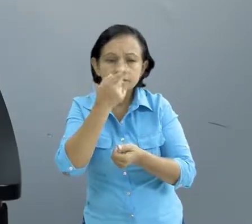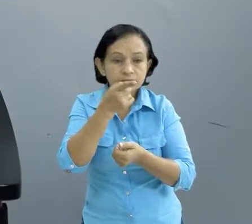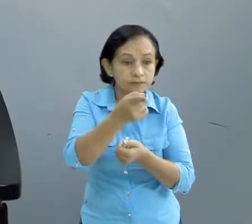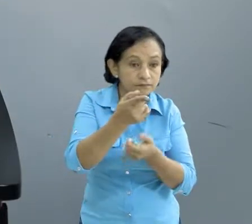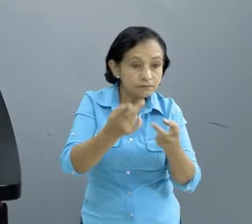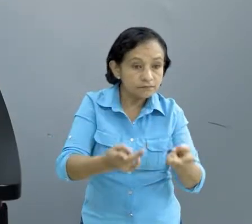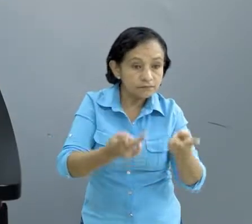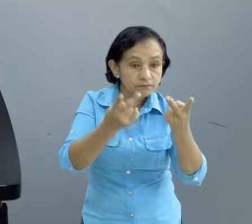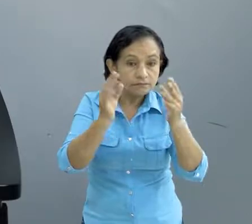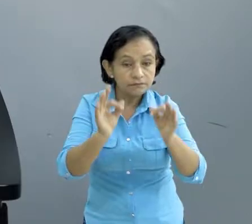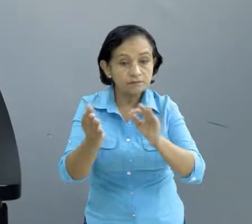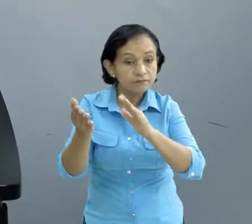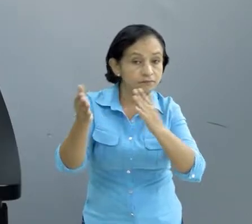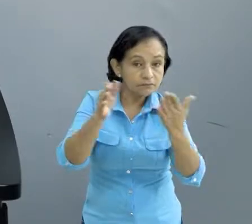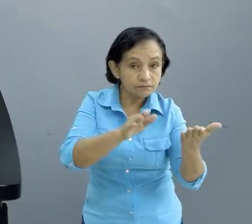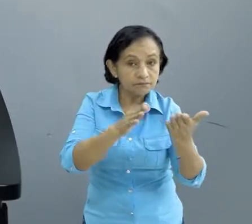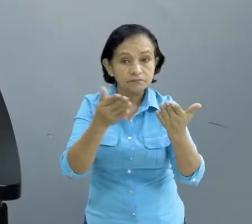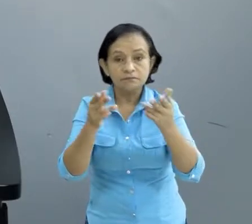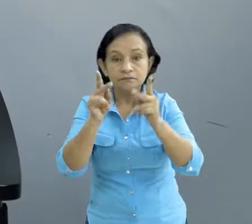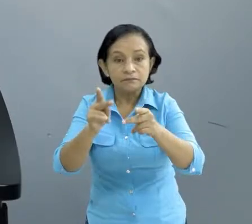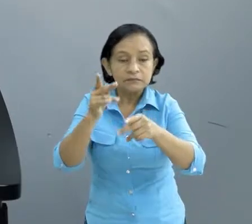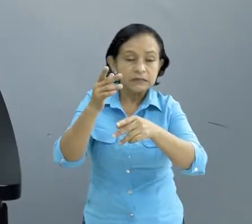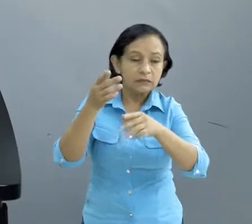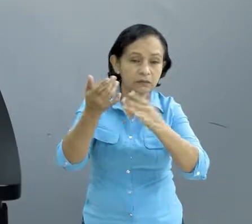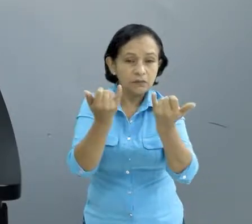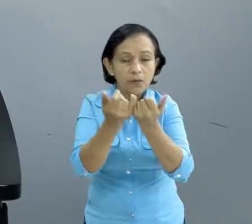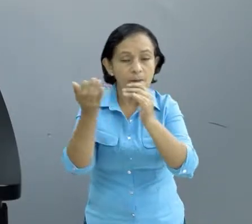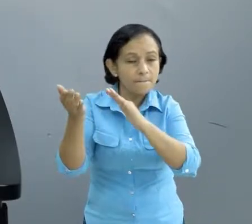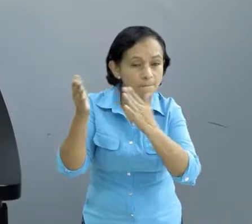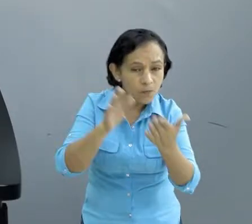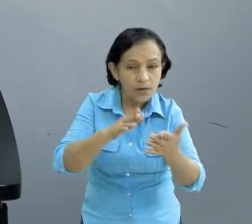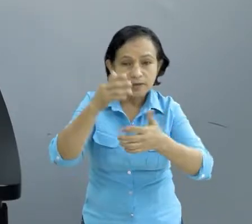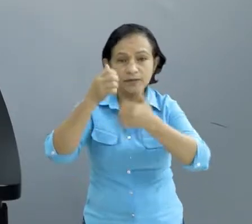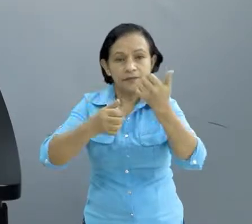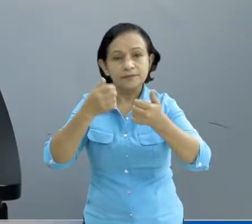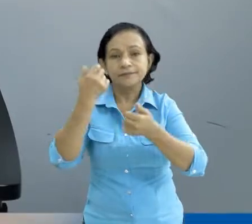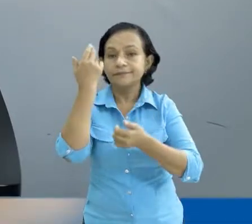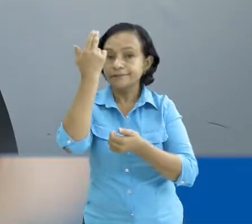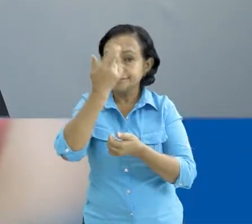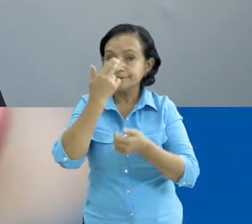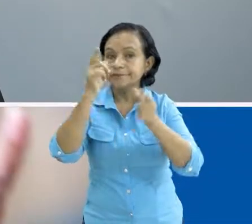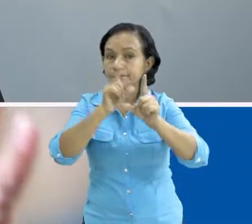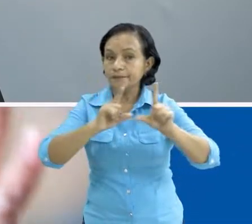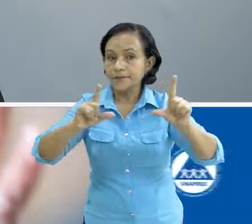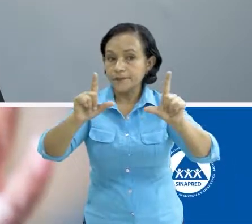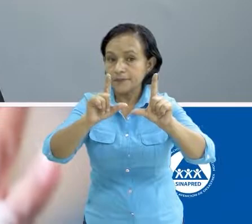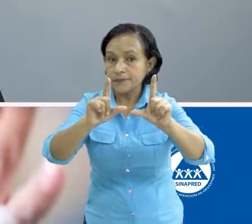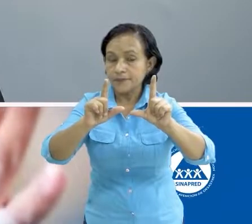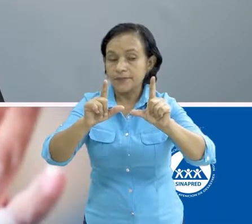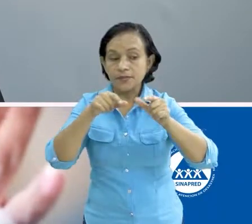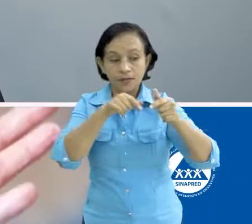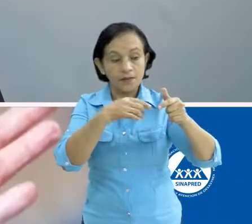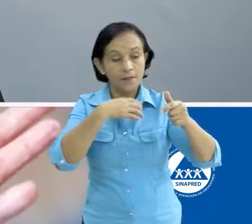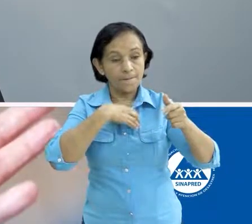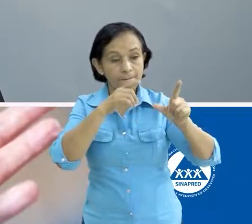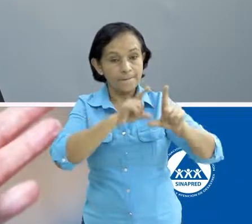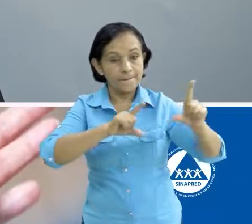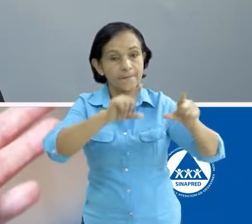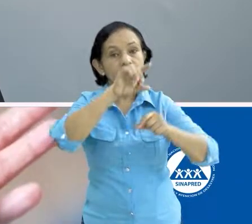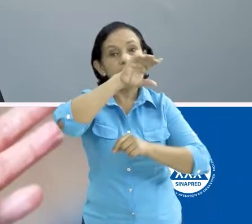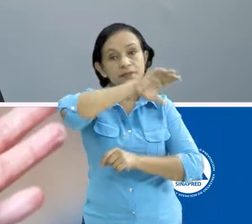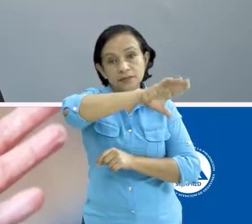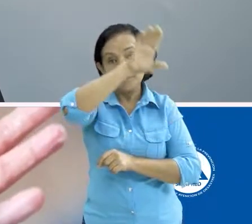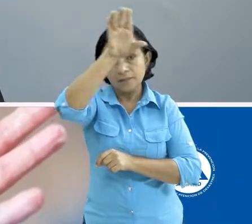en la vida, ¿qué impacto tuvo si tenemos personas lesionadas o fallecidas en el territorio? Pero si sos un puesto de mando a nivel